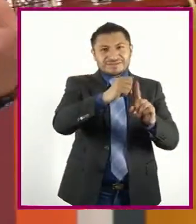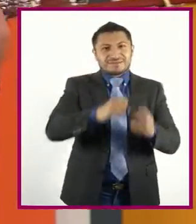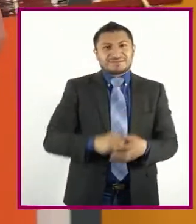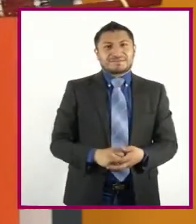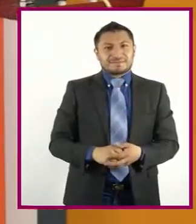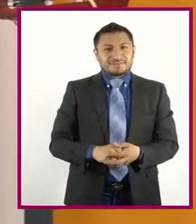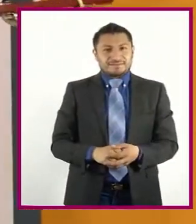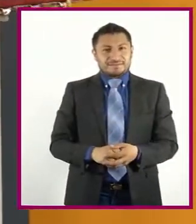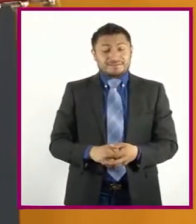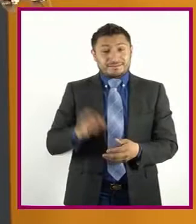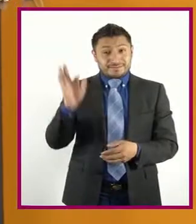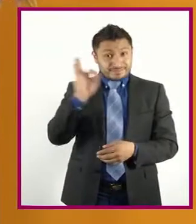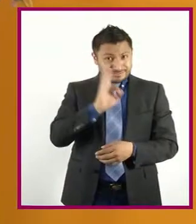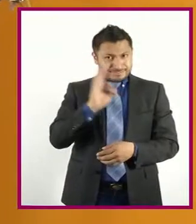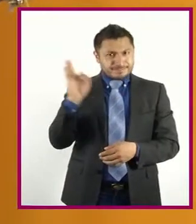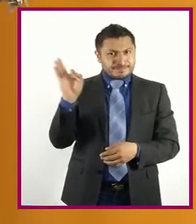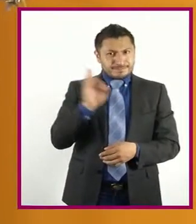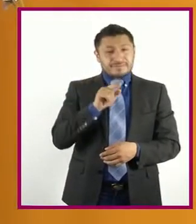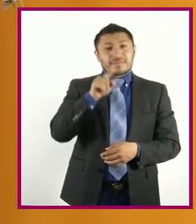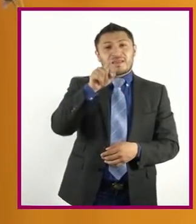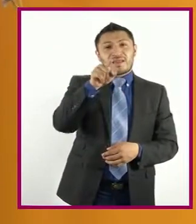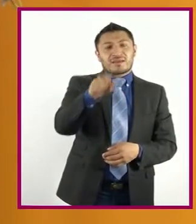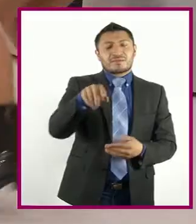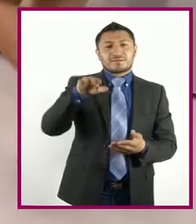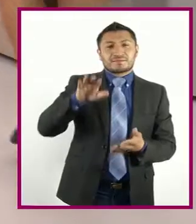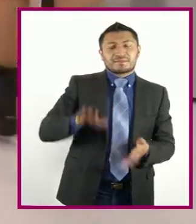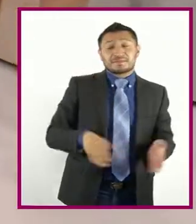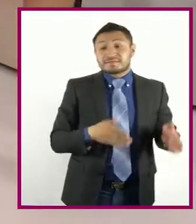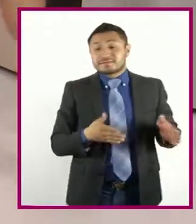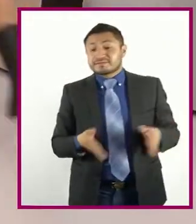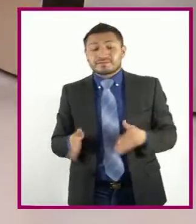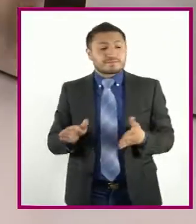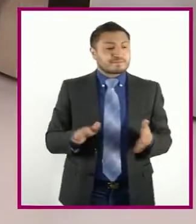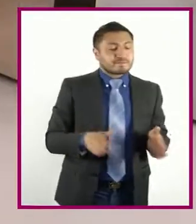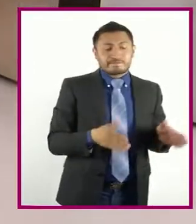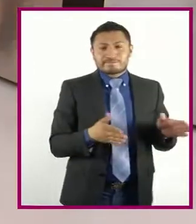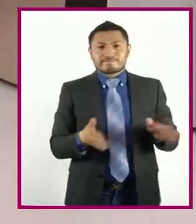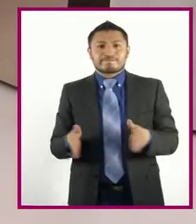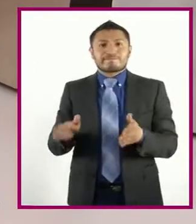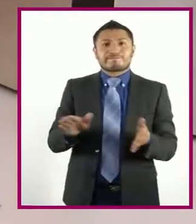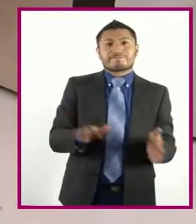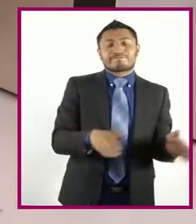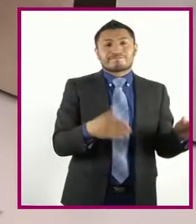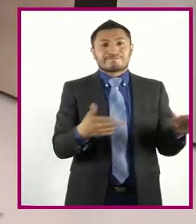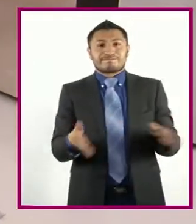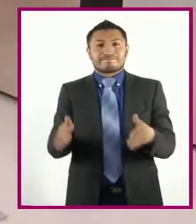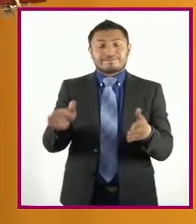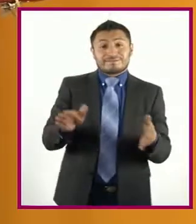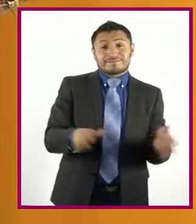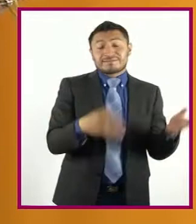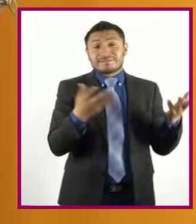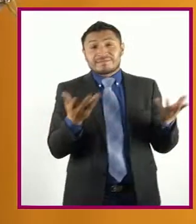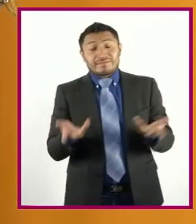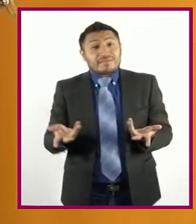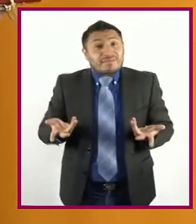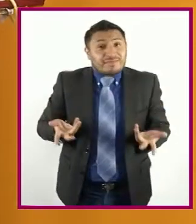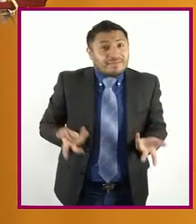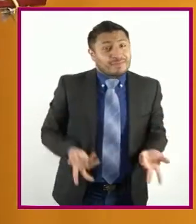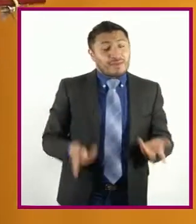Si caminas Por ahí Por ahí Y